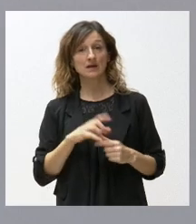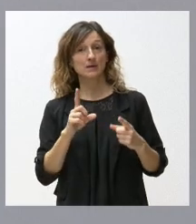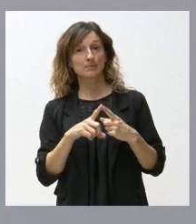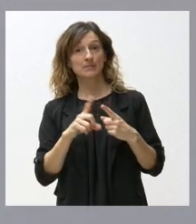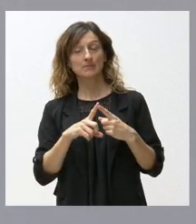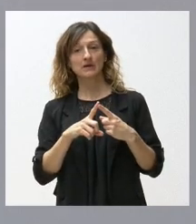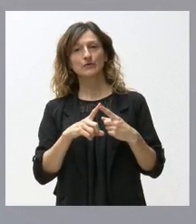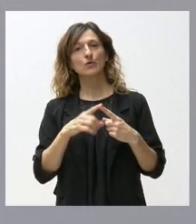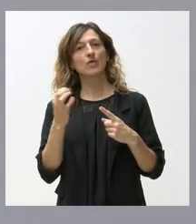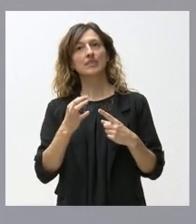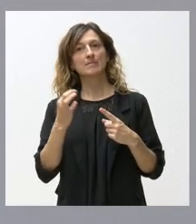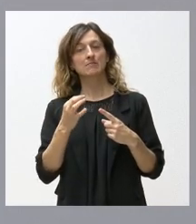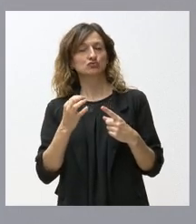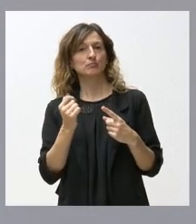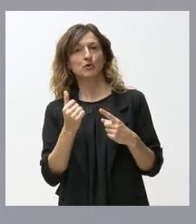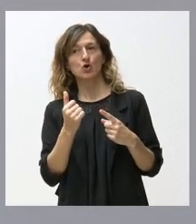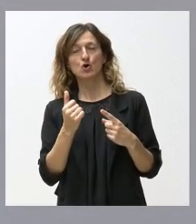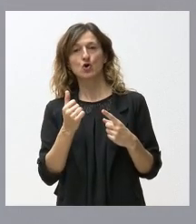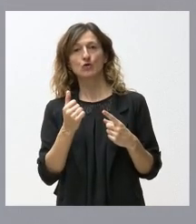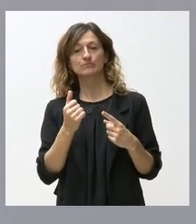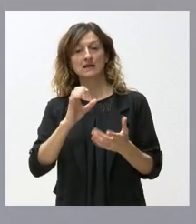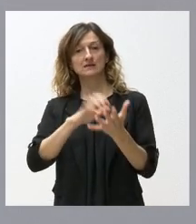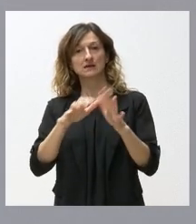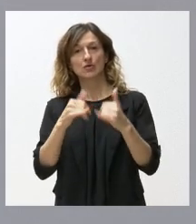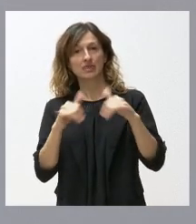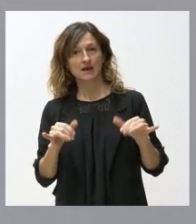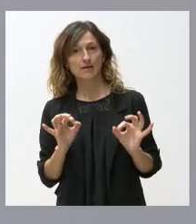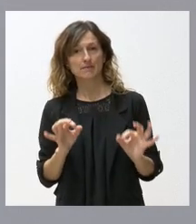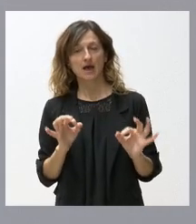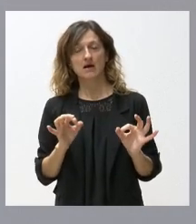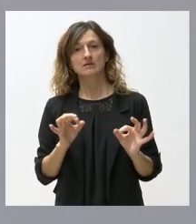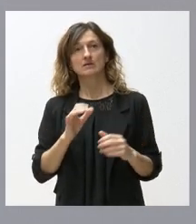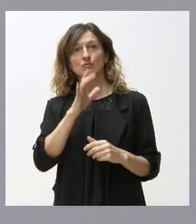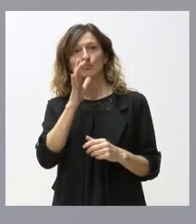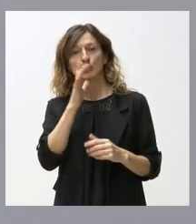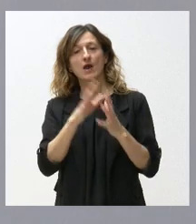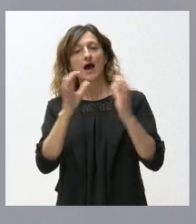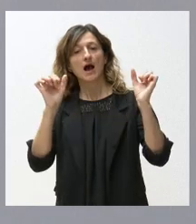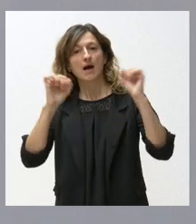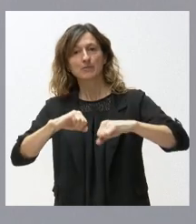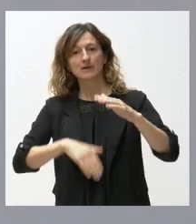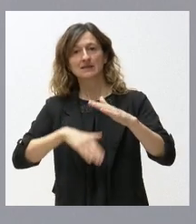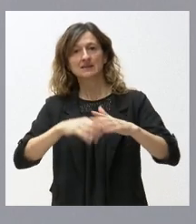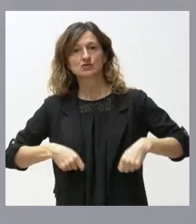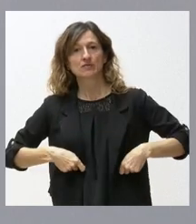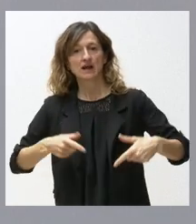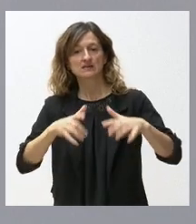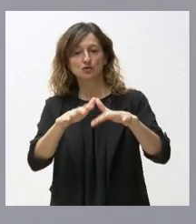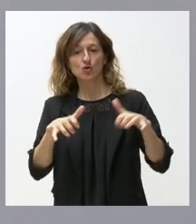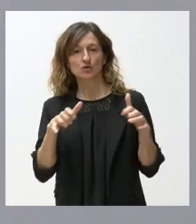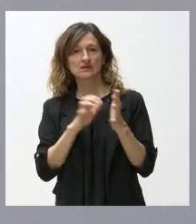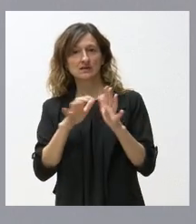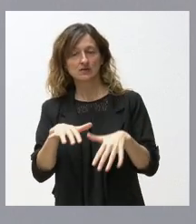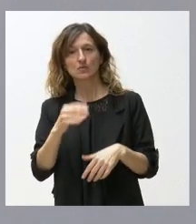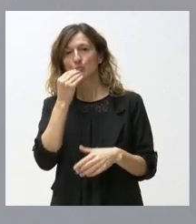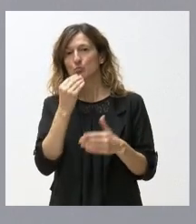que celebrar, por parte de Castilla y León, que se aprobara ese techo de gasto en las Cortes de Castilla y León. Fue un